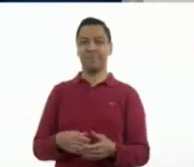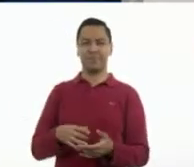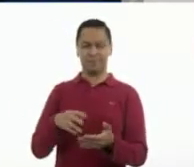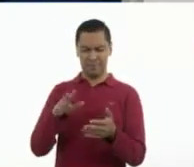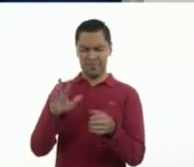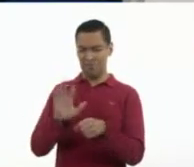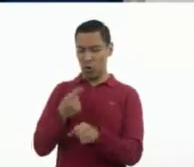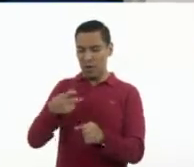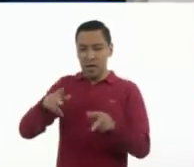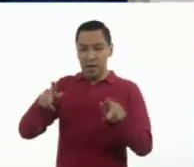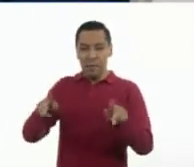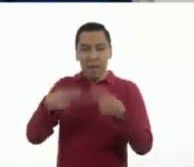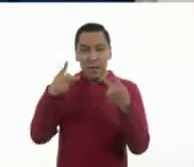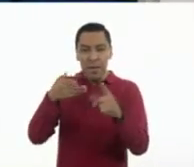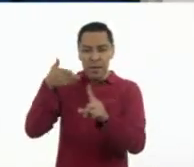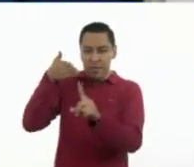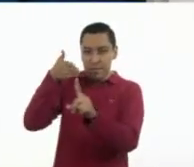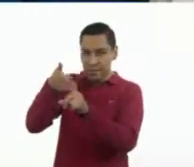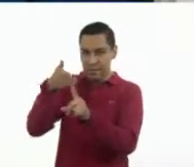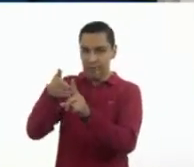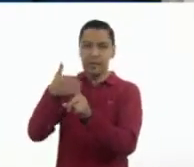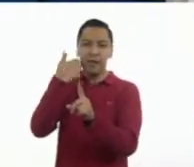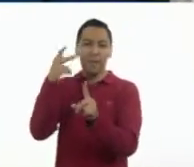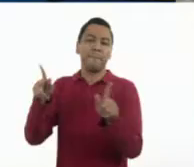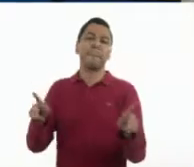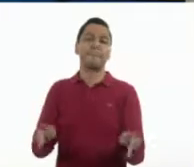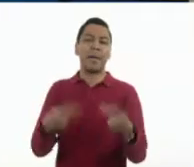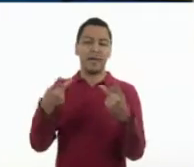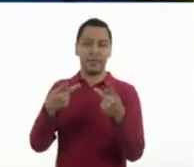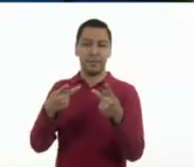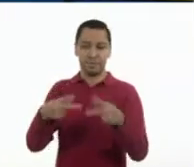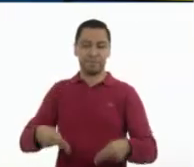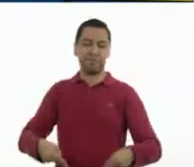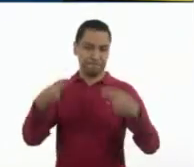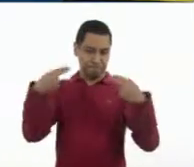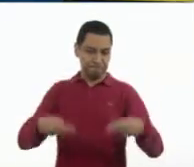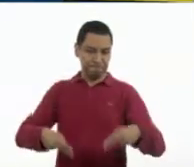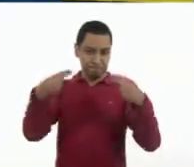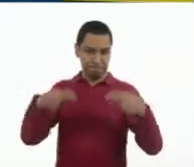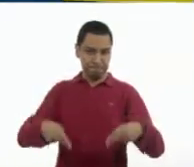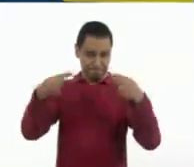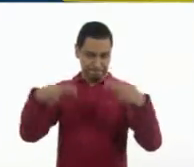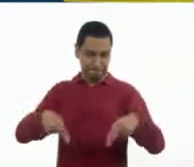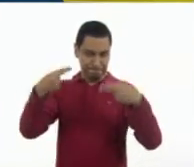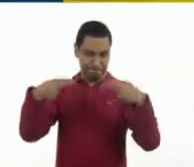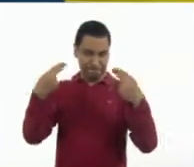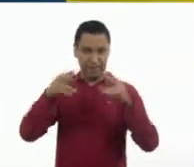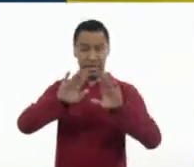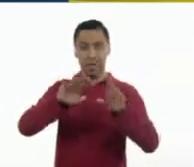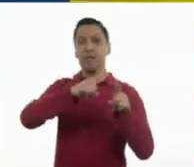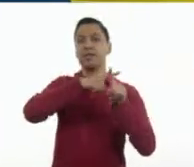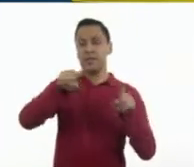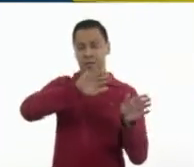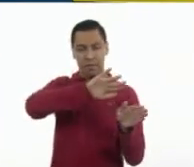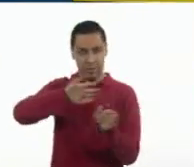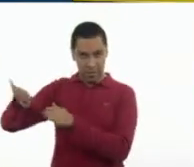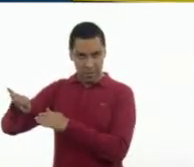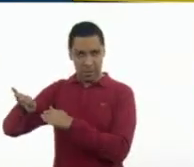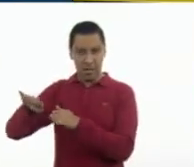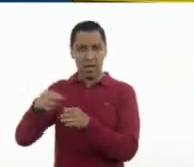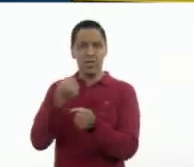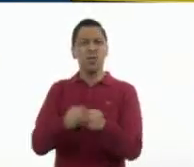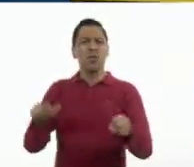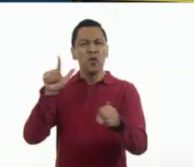déjame decirte que hay otro tipo de anuncios que ofrecen beneficios para las personas, cuyo fin es algo social o